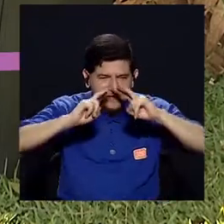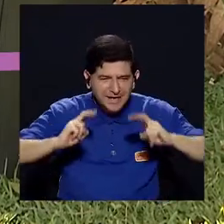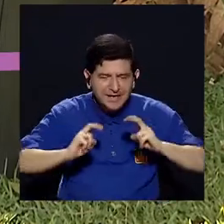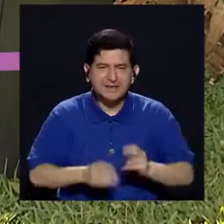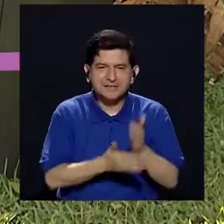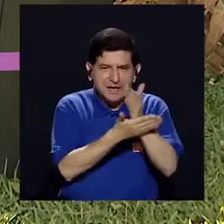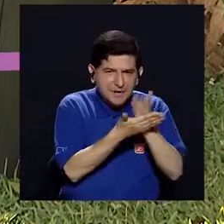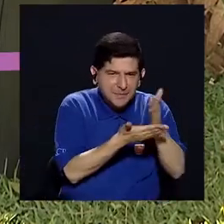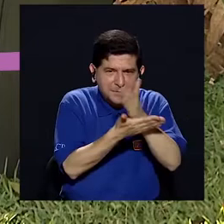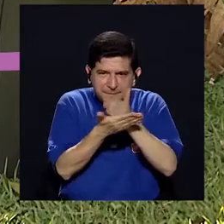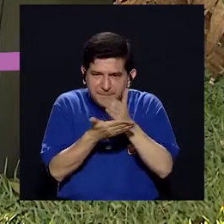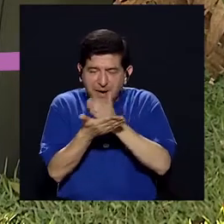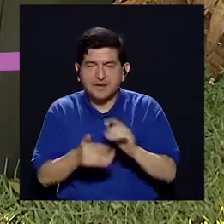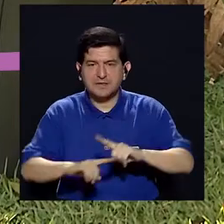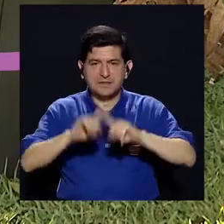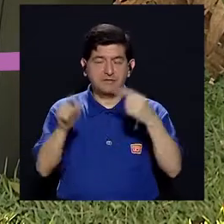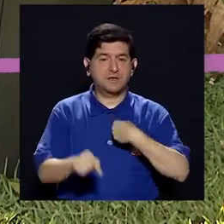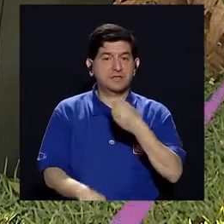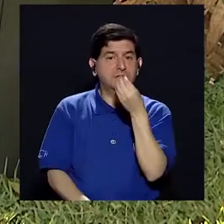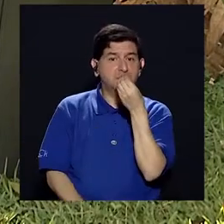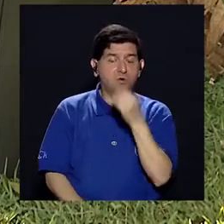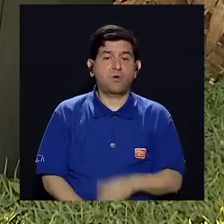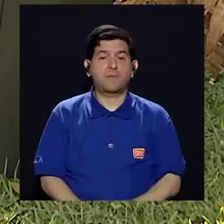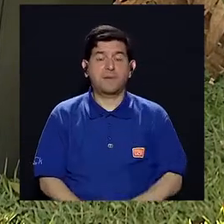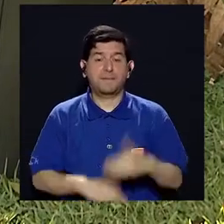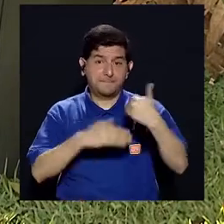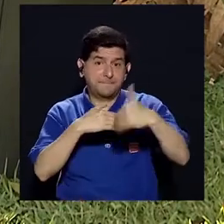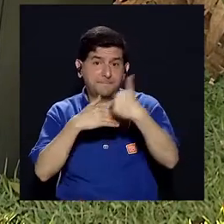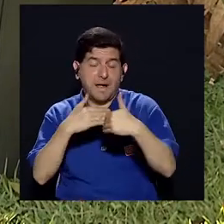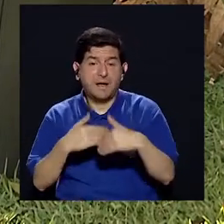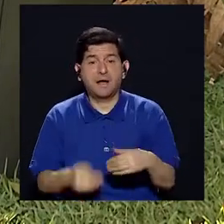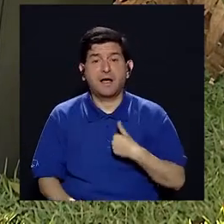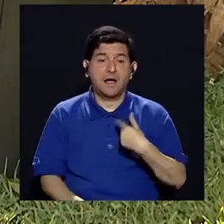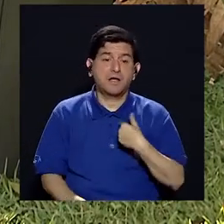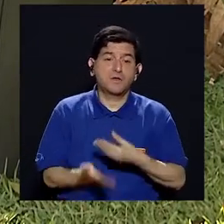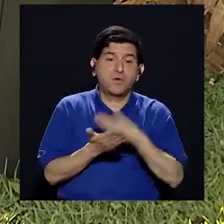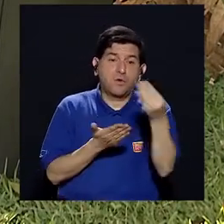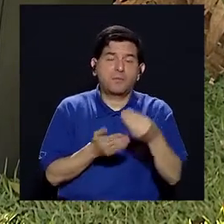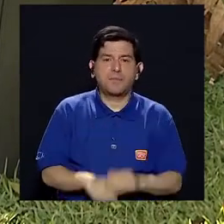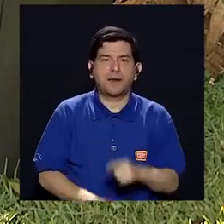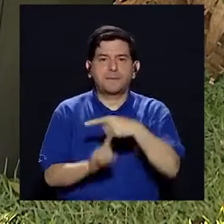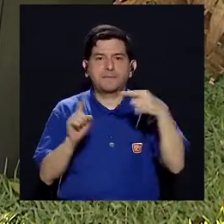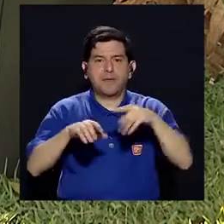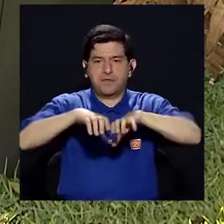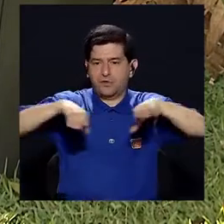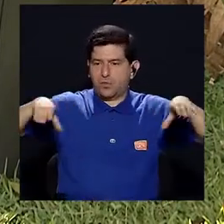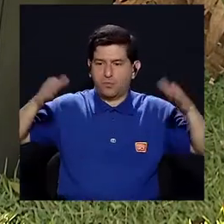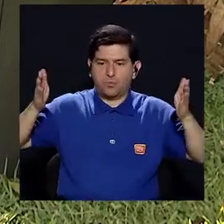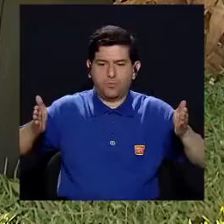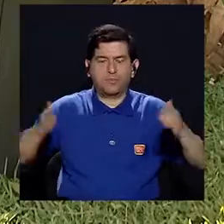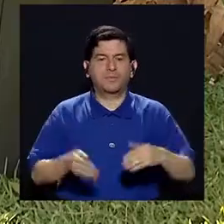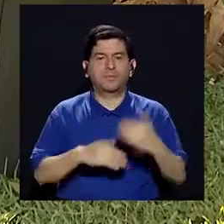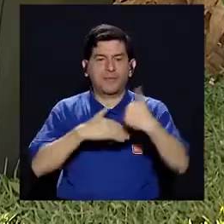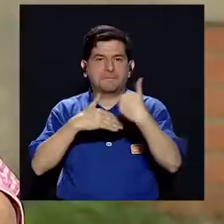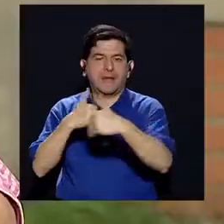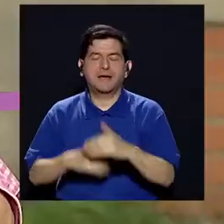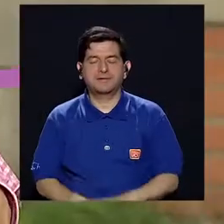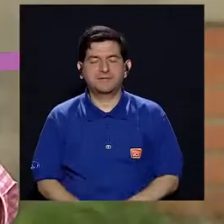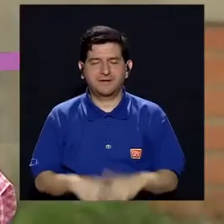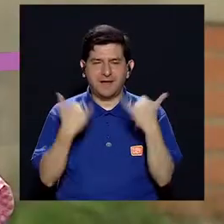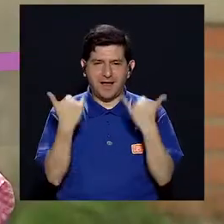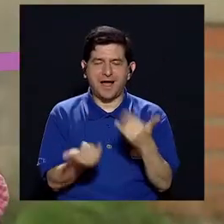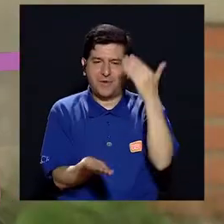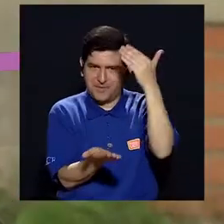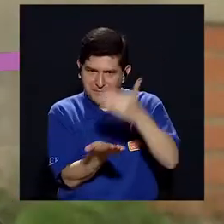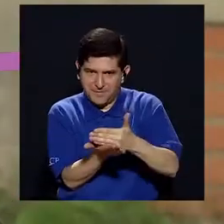jugar con porciones, porque es muy diferente a que yo me coma un pedacito de pollo de pan a que me compra medio baguette, ¿verdad? Aurora, tenemos que hacer